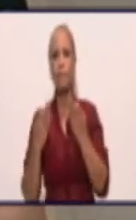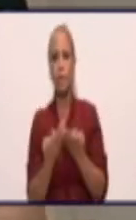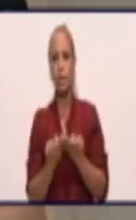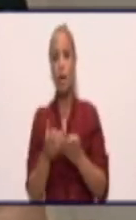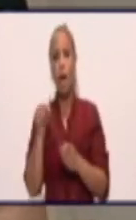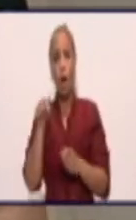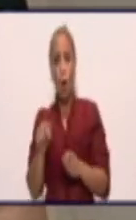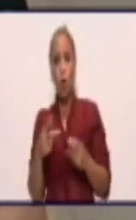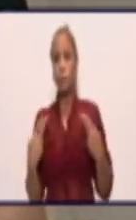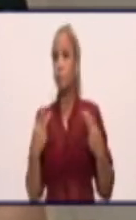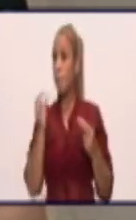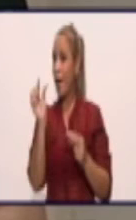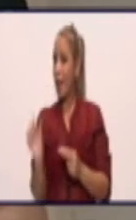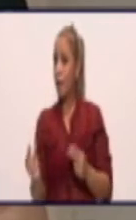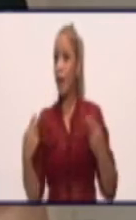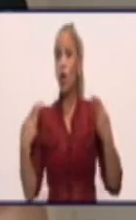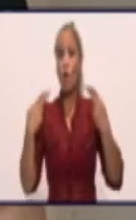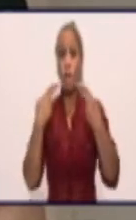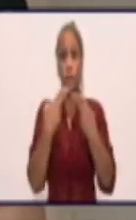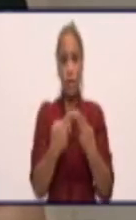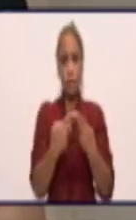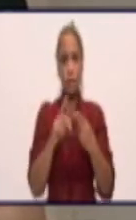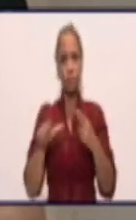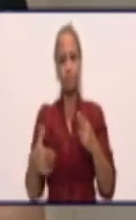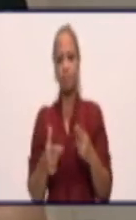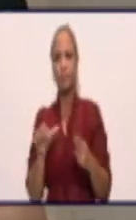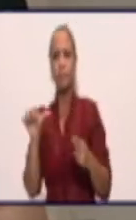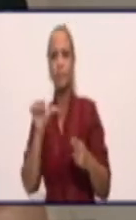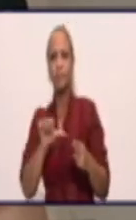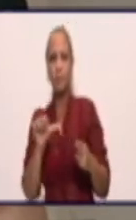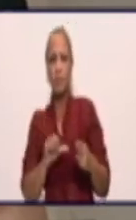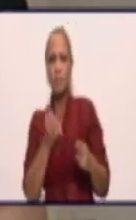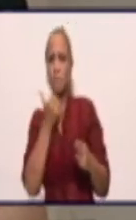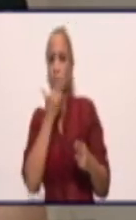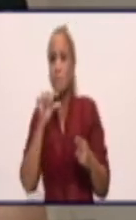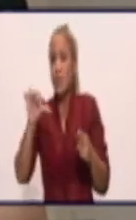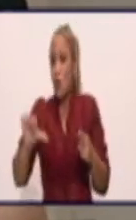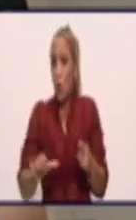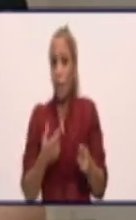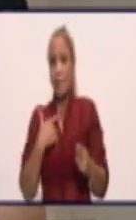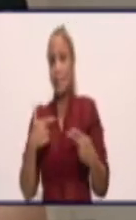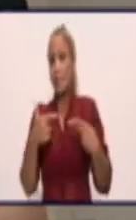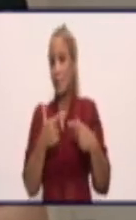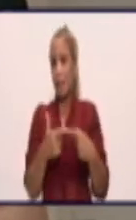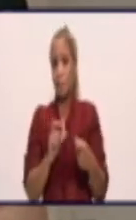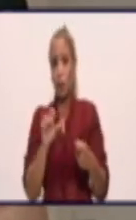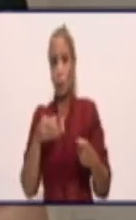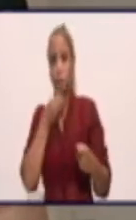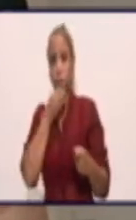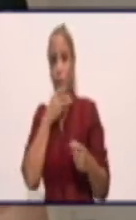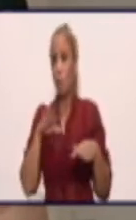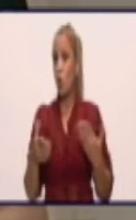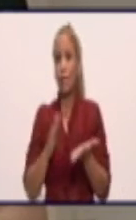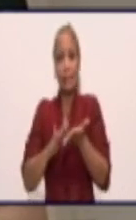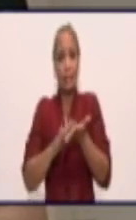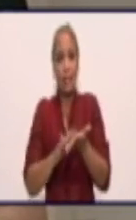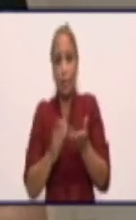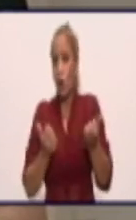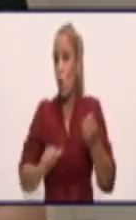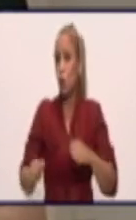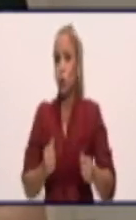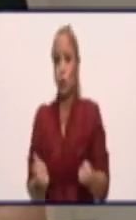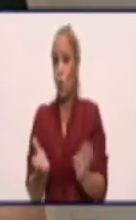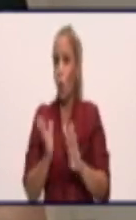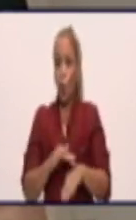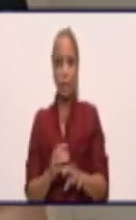palabra confianza es el peor enemigo que podemos enfrentar, porque para nada tenemos la situación controlada, ni